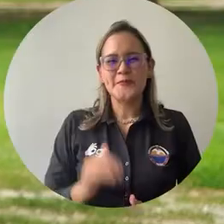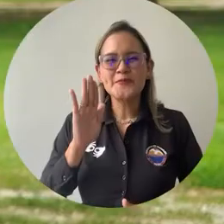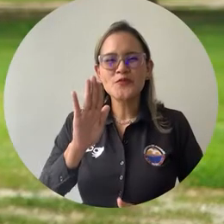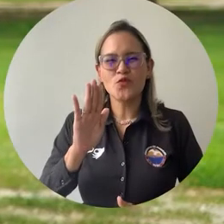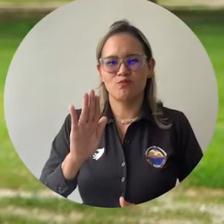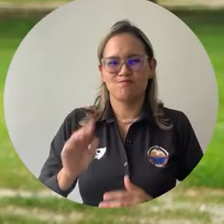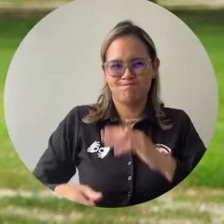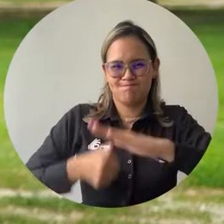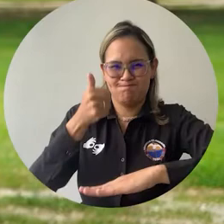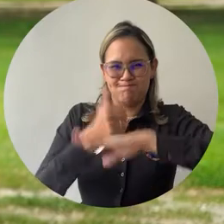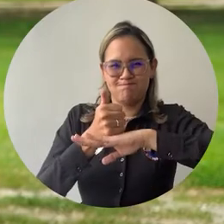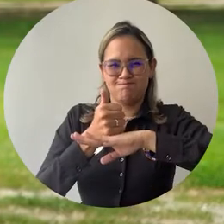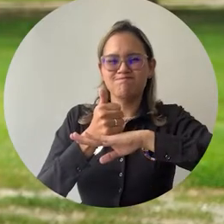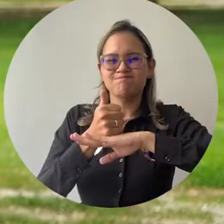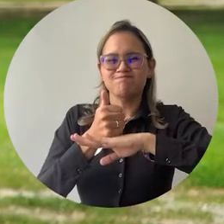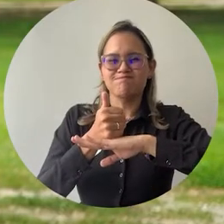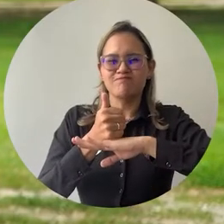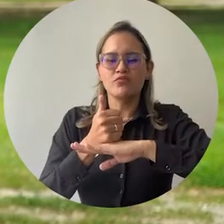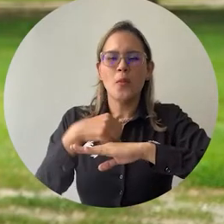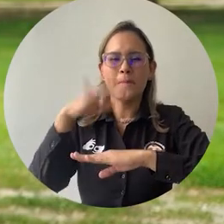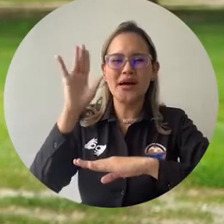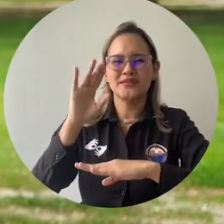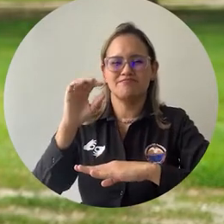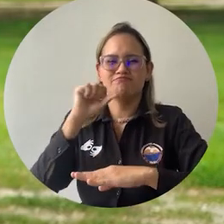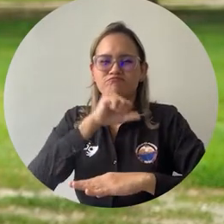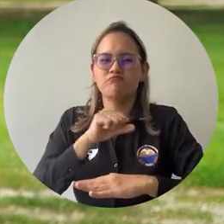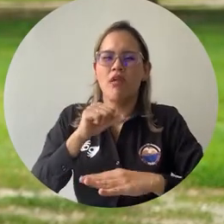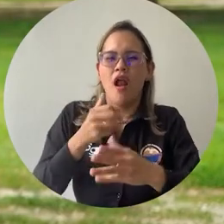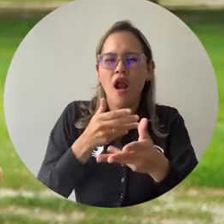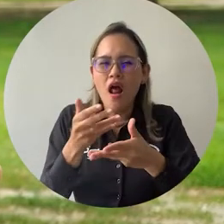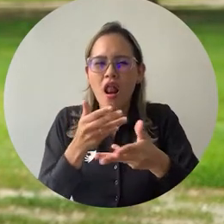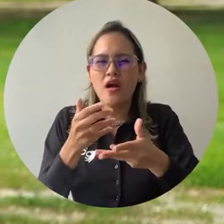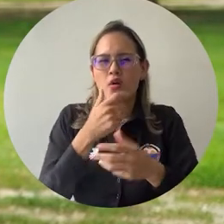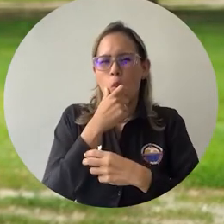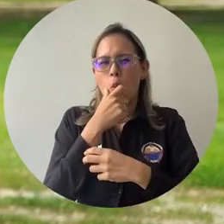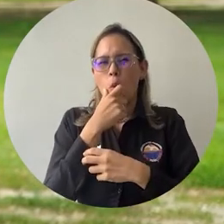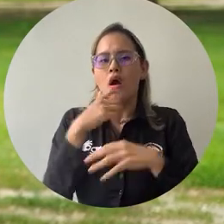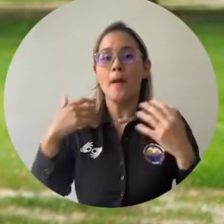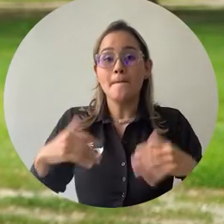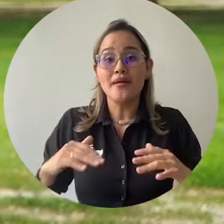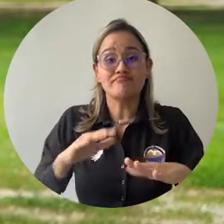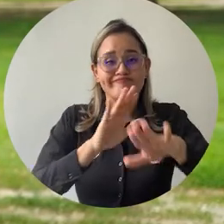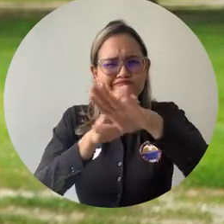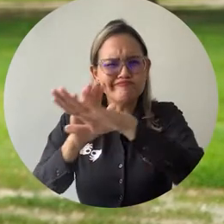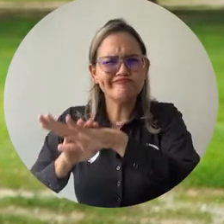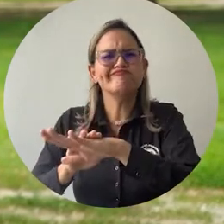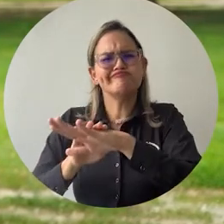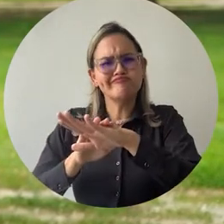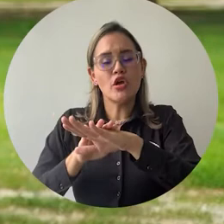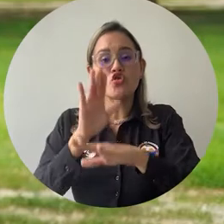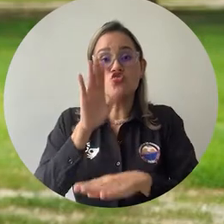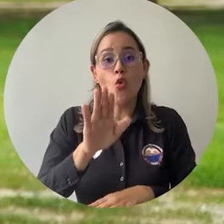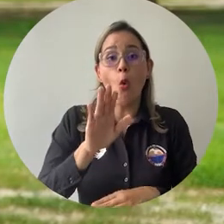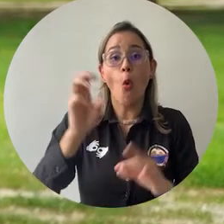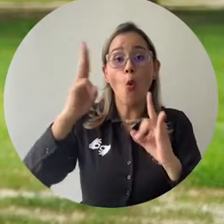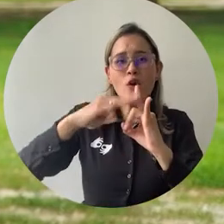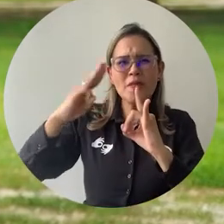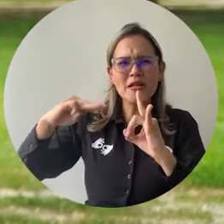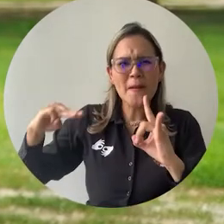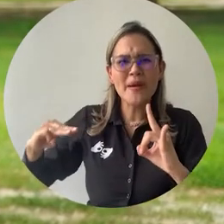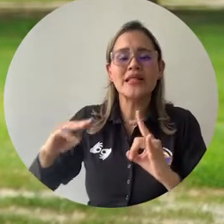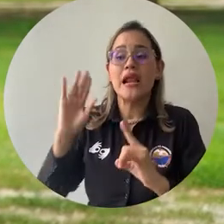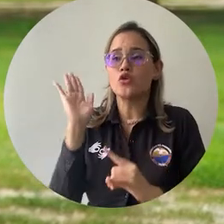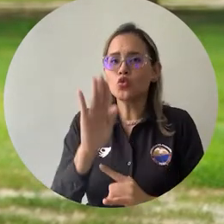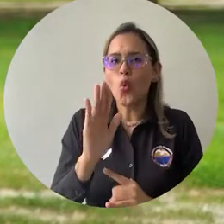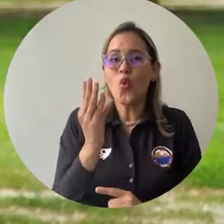El máximo órgano de administración universitaria en el marco de una de sus sesiones también reconoció el ingreso de la Alma Mater al ranking